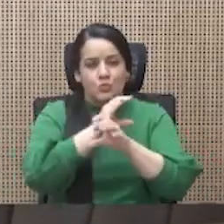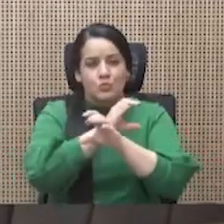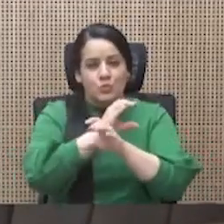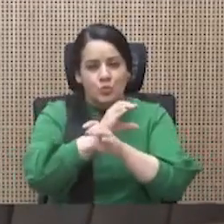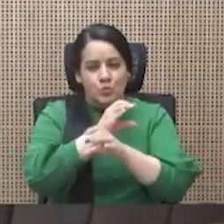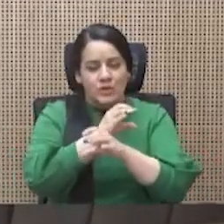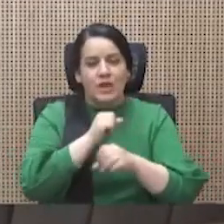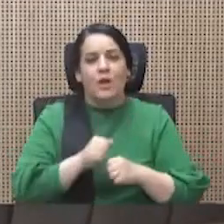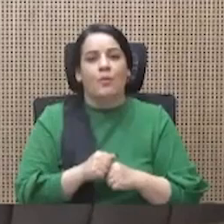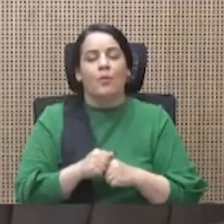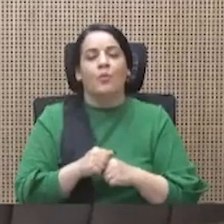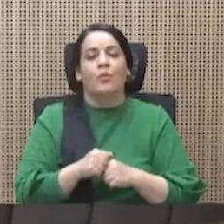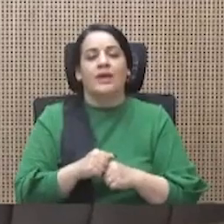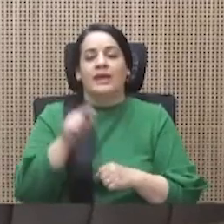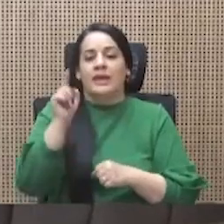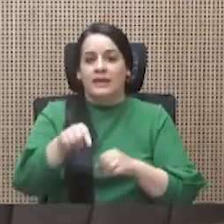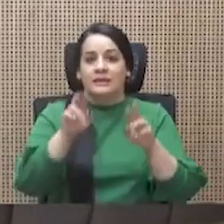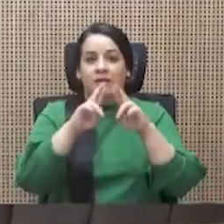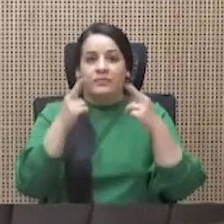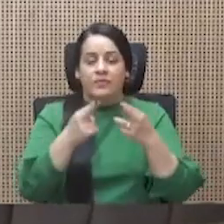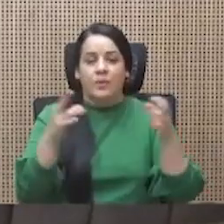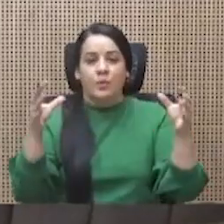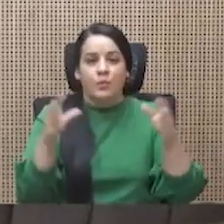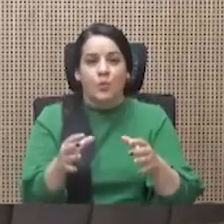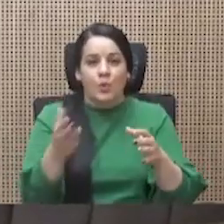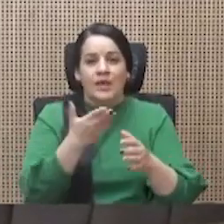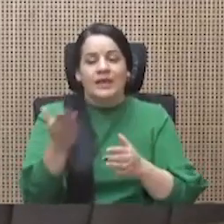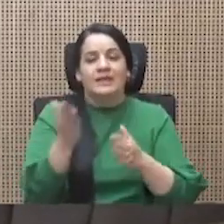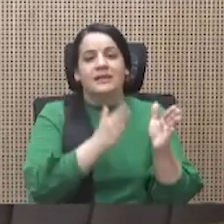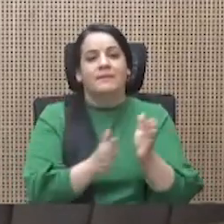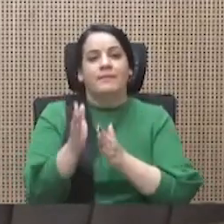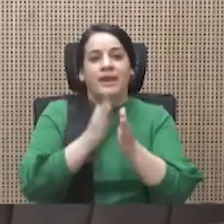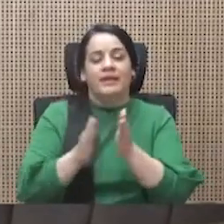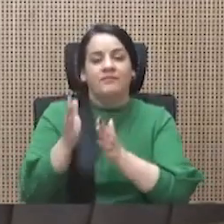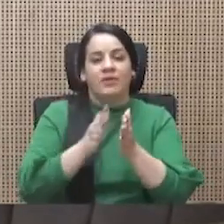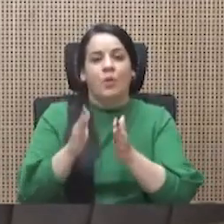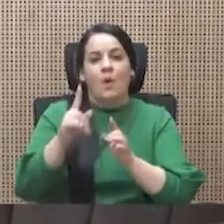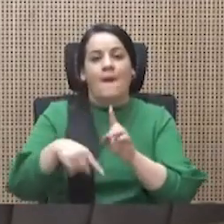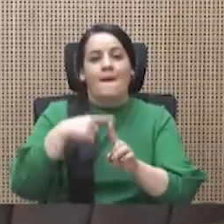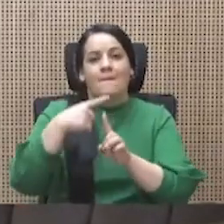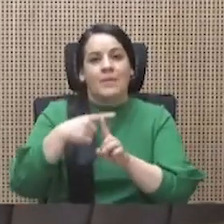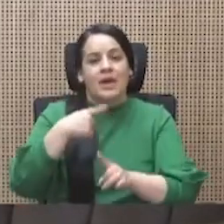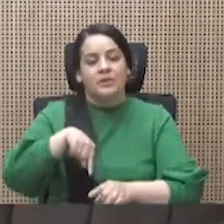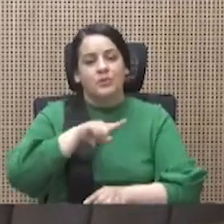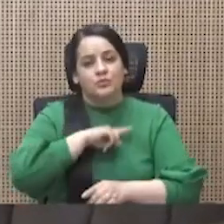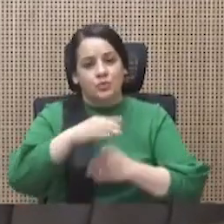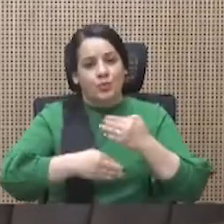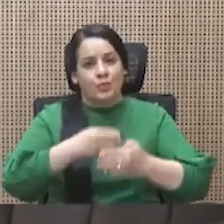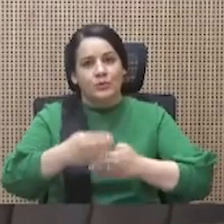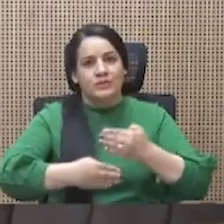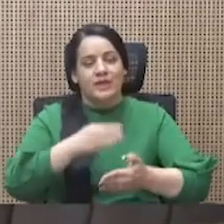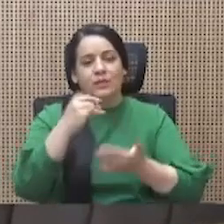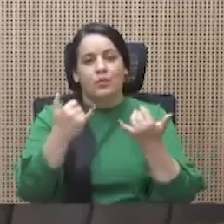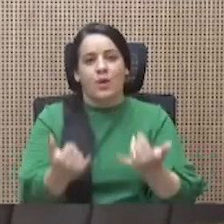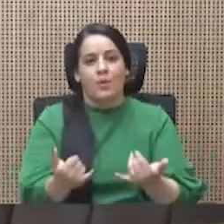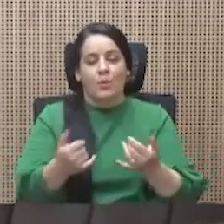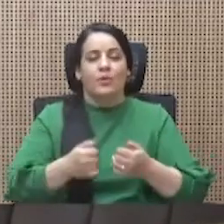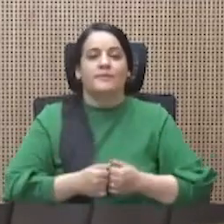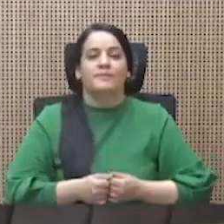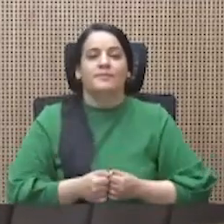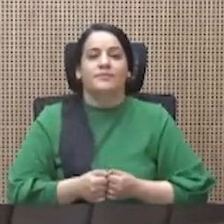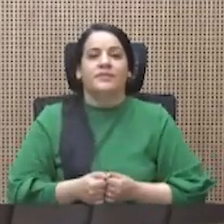en esta reunión que se planificó y que estamos procesándolos en este momento.